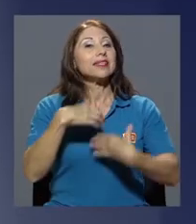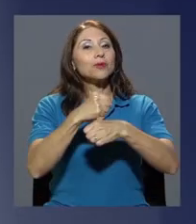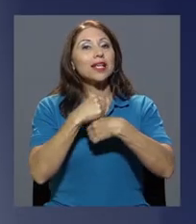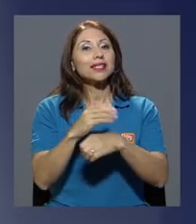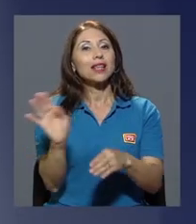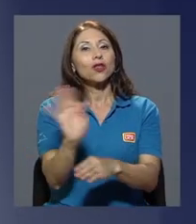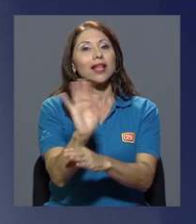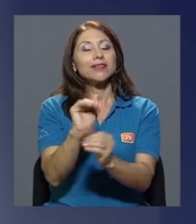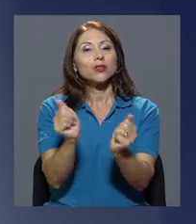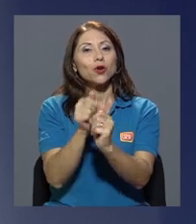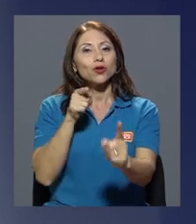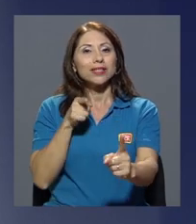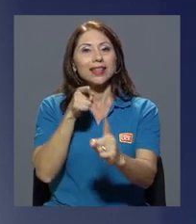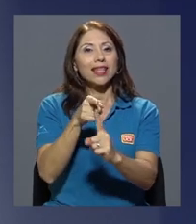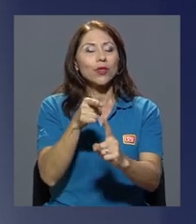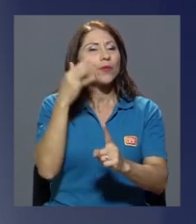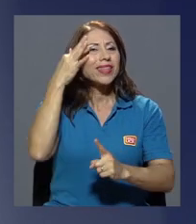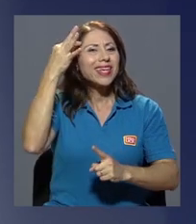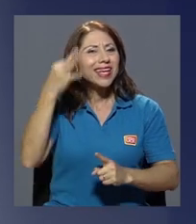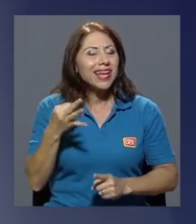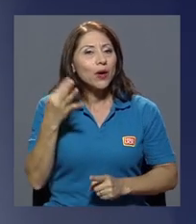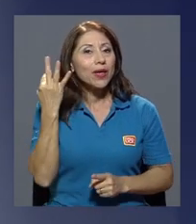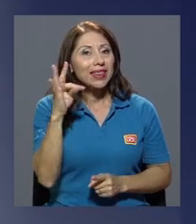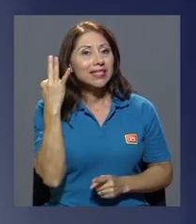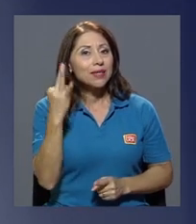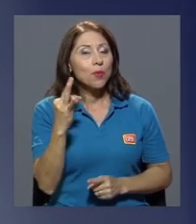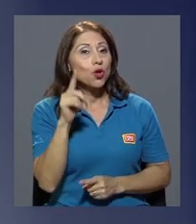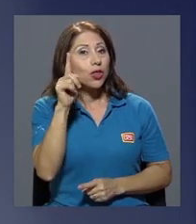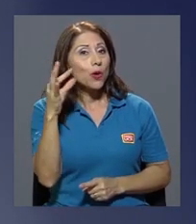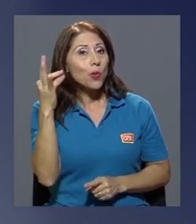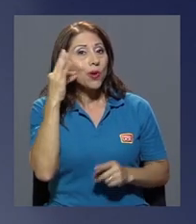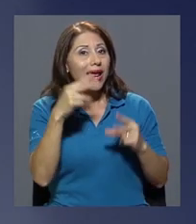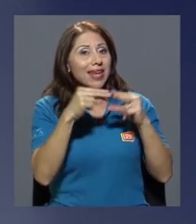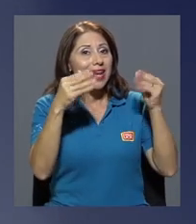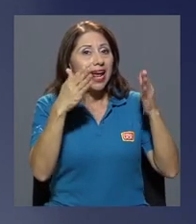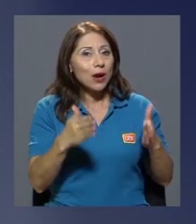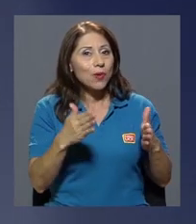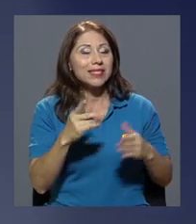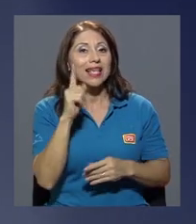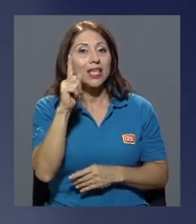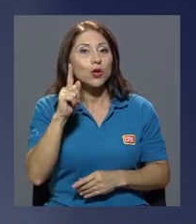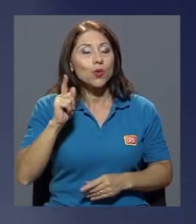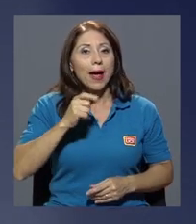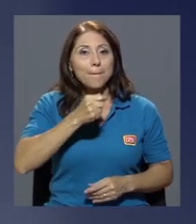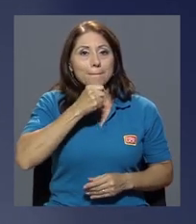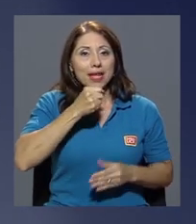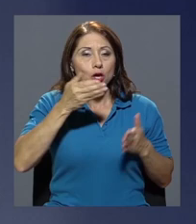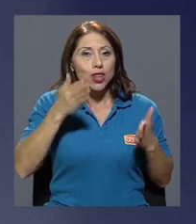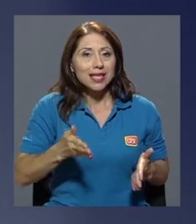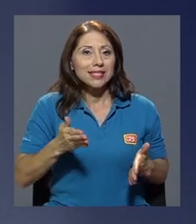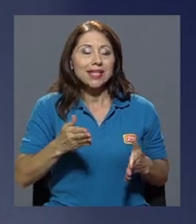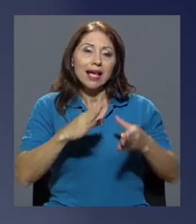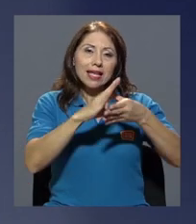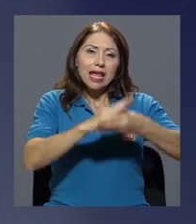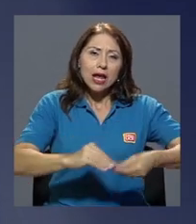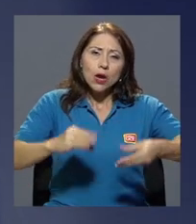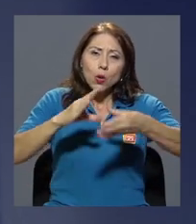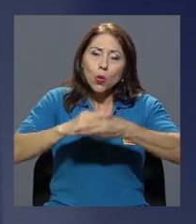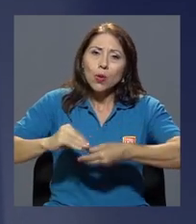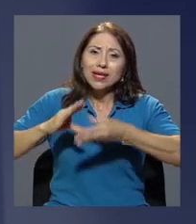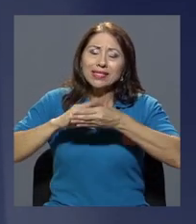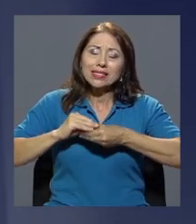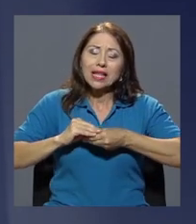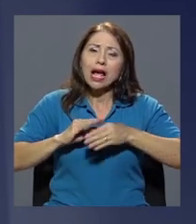Estamos haciendo televisión con sentido y creo que el testimonio de una nicaragüense y de una periodista que nos relata lo que está